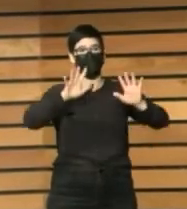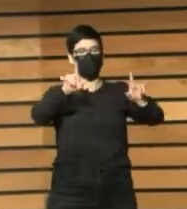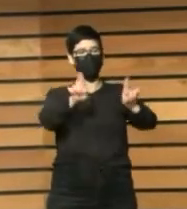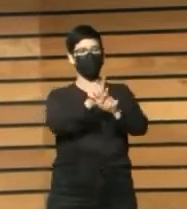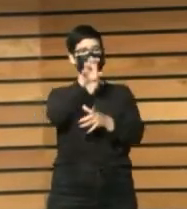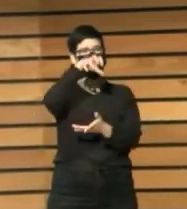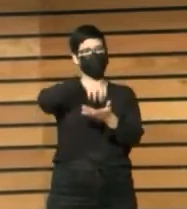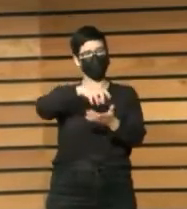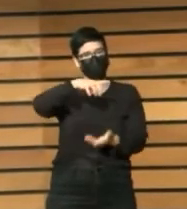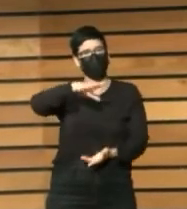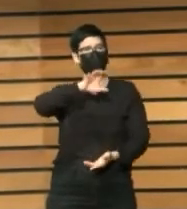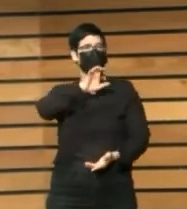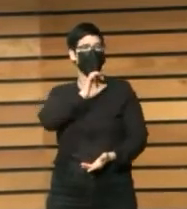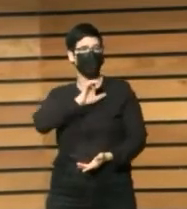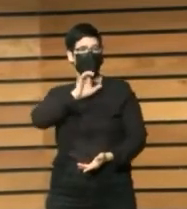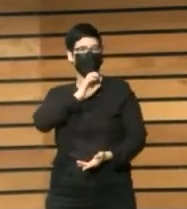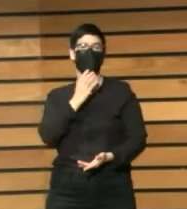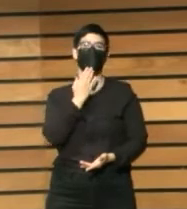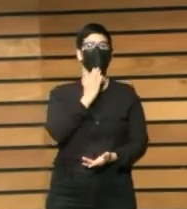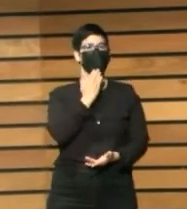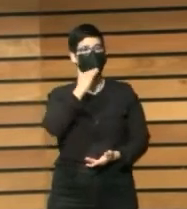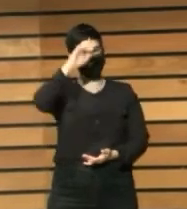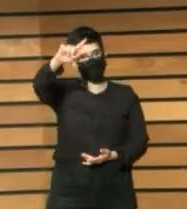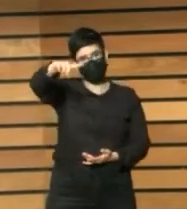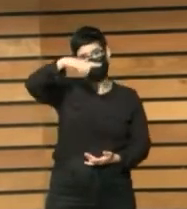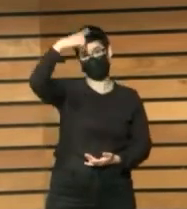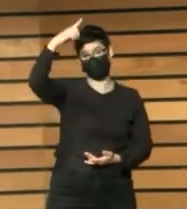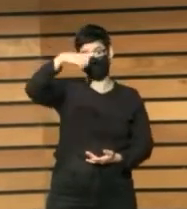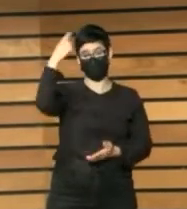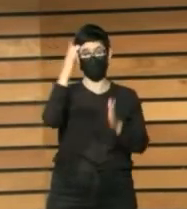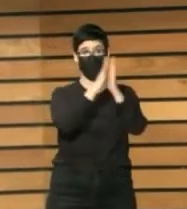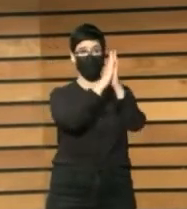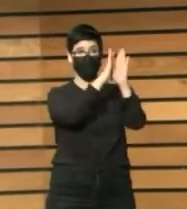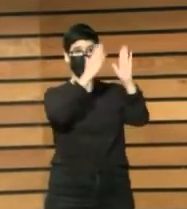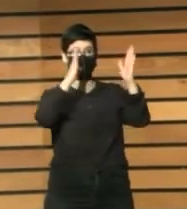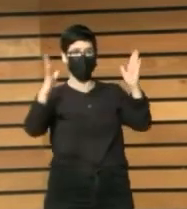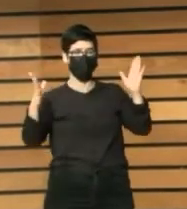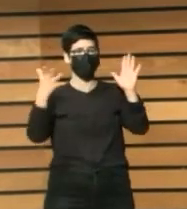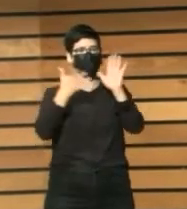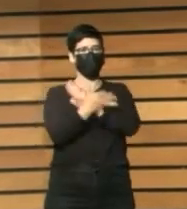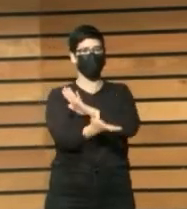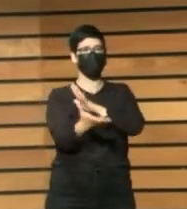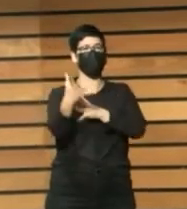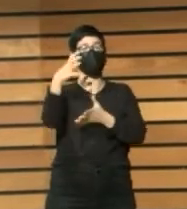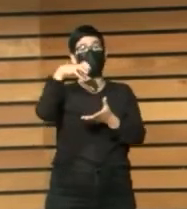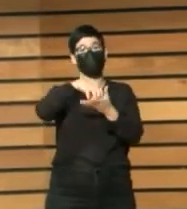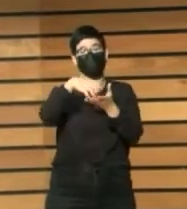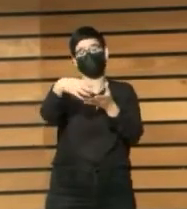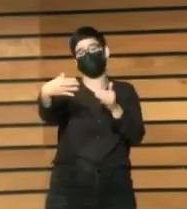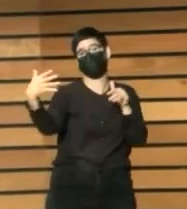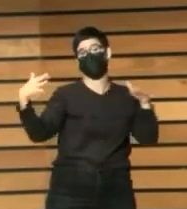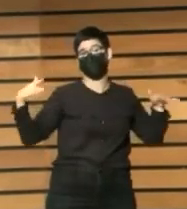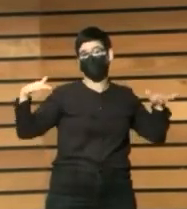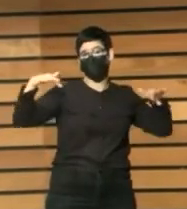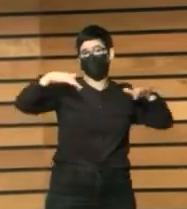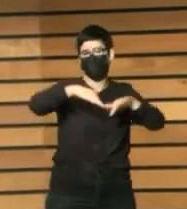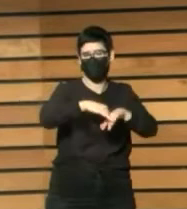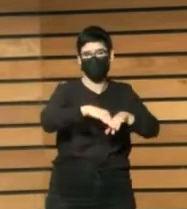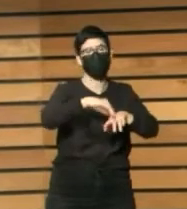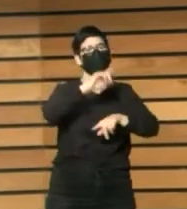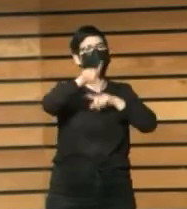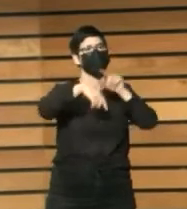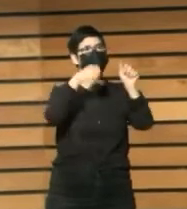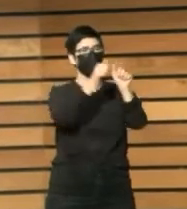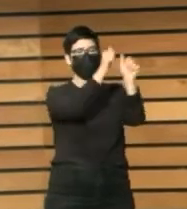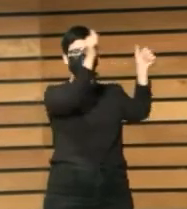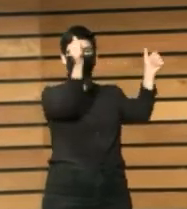biblioteca era un punto de encuentro que se transformó en muy poquísimo tiempo en un centro de referencia en la ciudad,